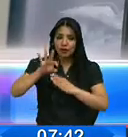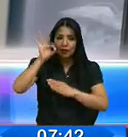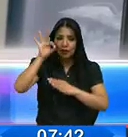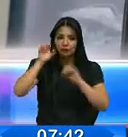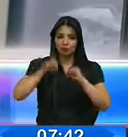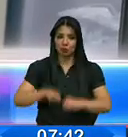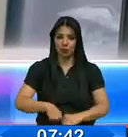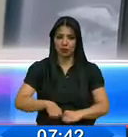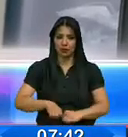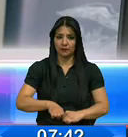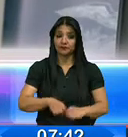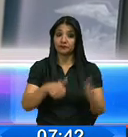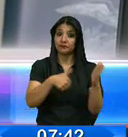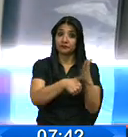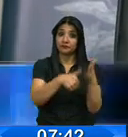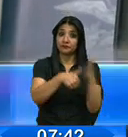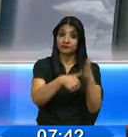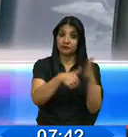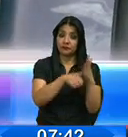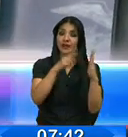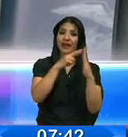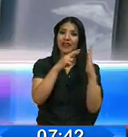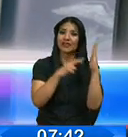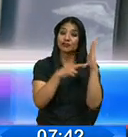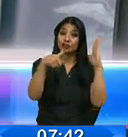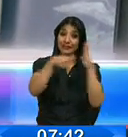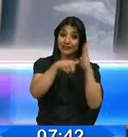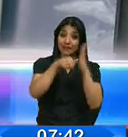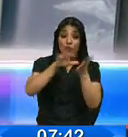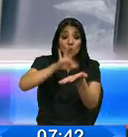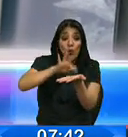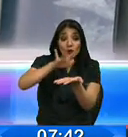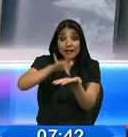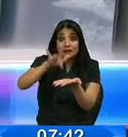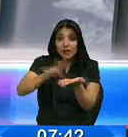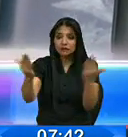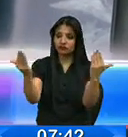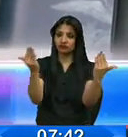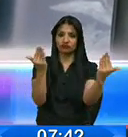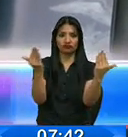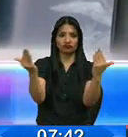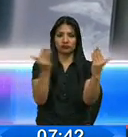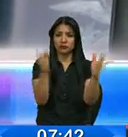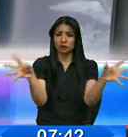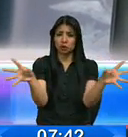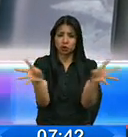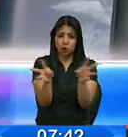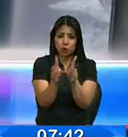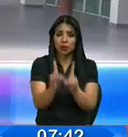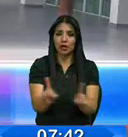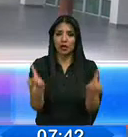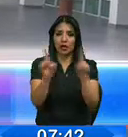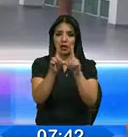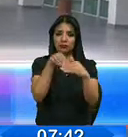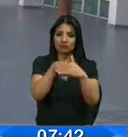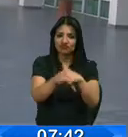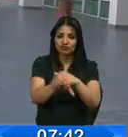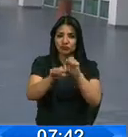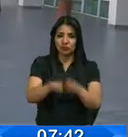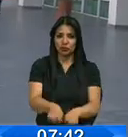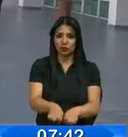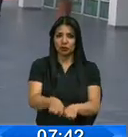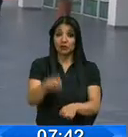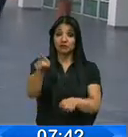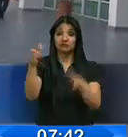cotejamiento con las tarjetas índices del registro civil para poder cotejar todas las dactilias. El espacio en el